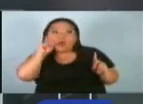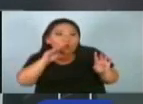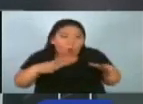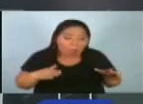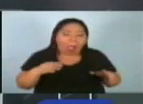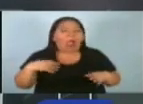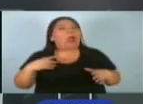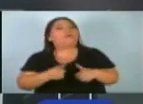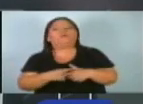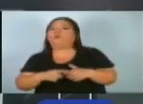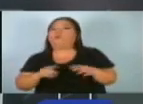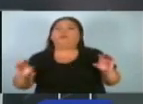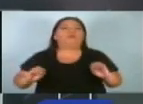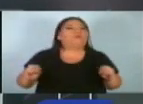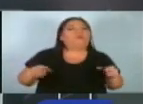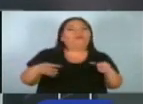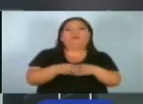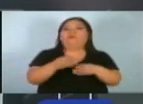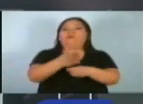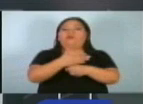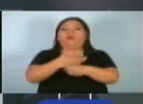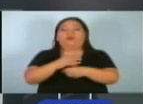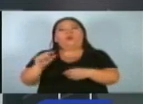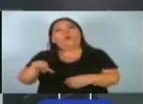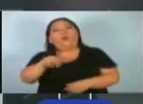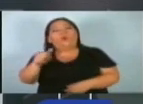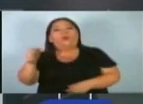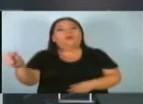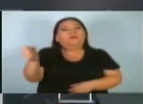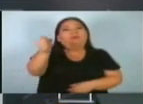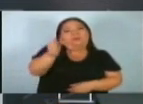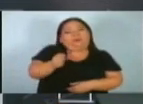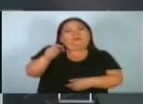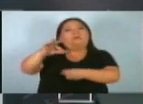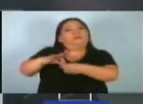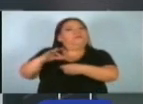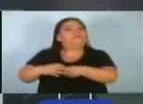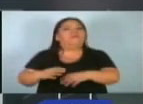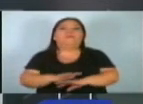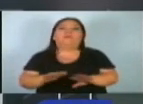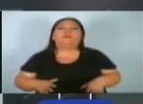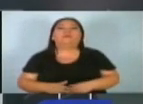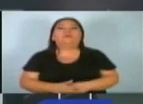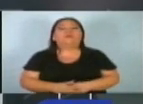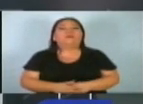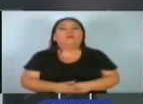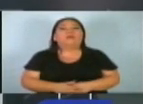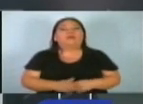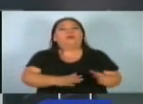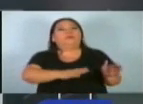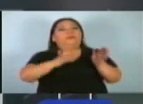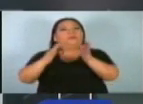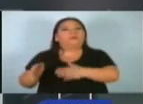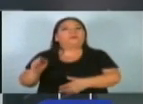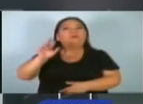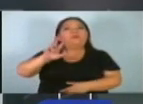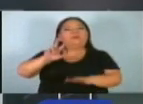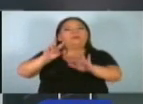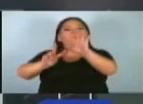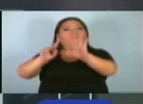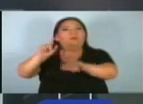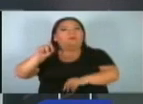nuevas ideas si hubieran tenido un candidato diferente a Nayib Bukele. Mientras que un 37